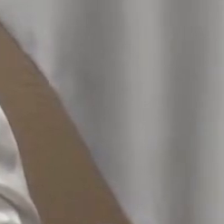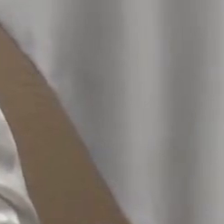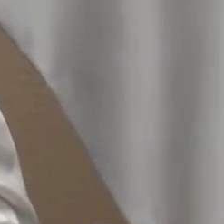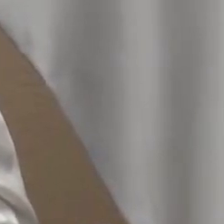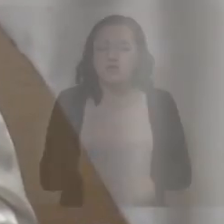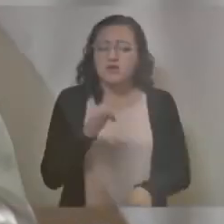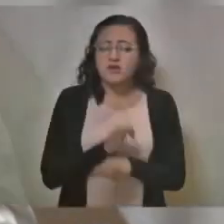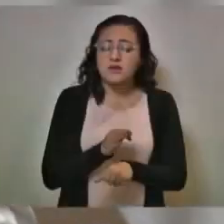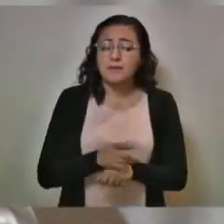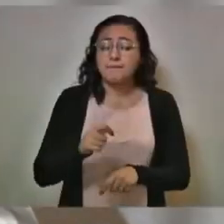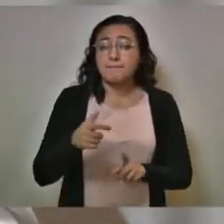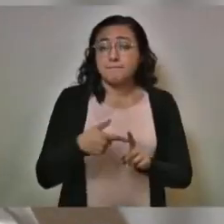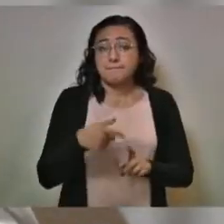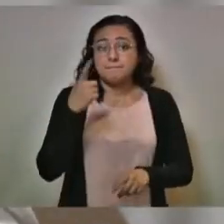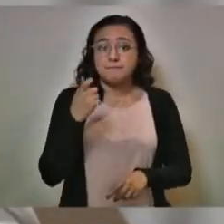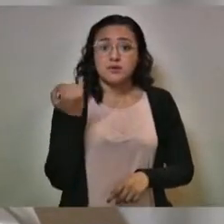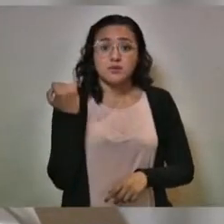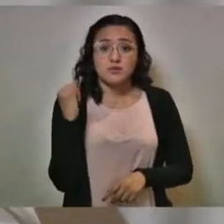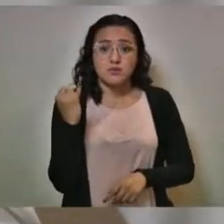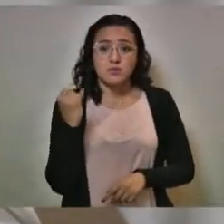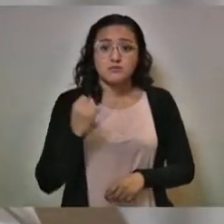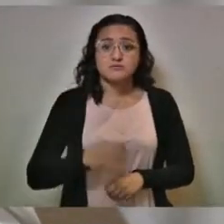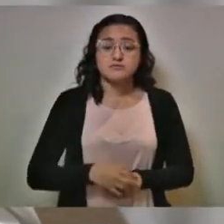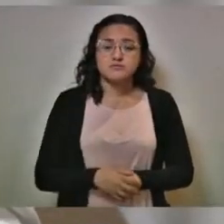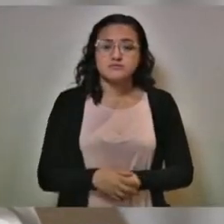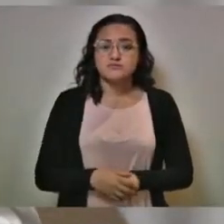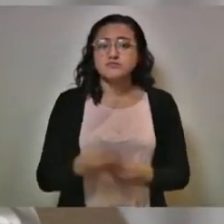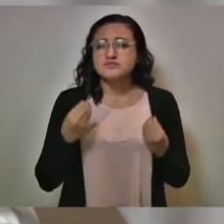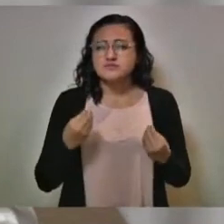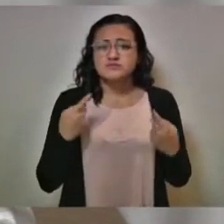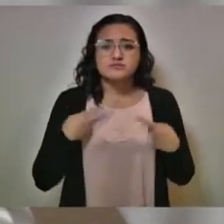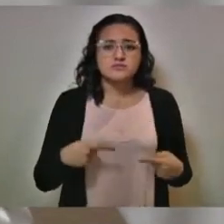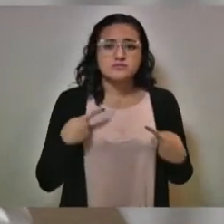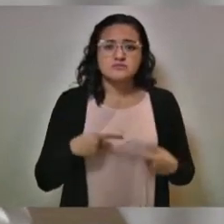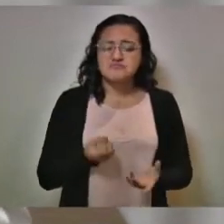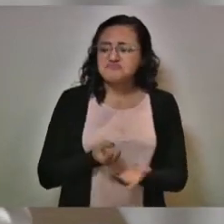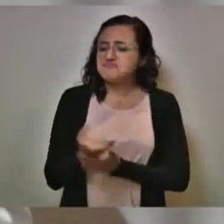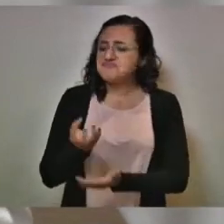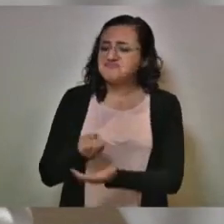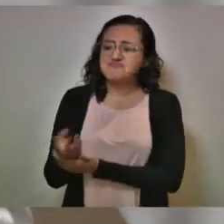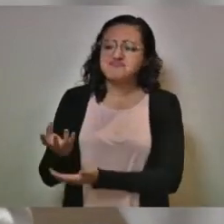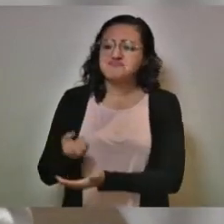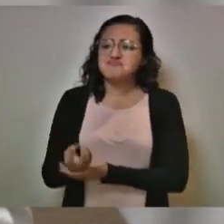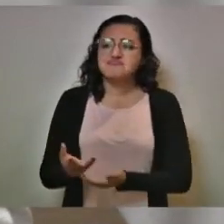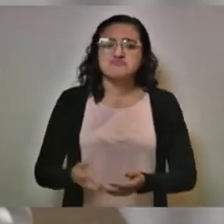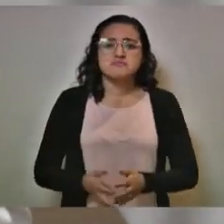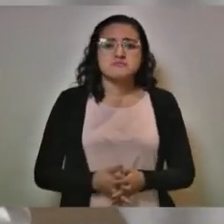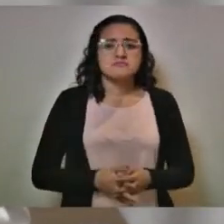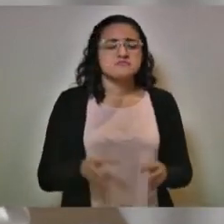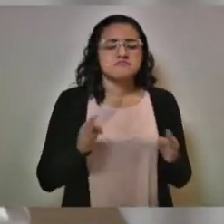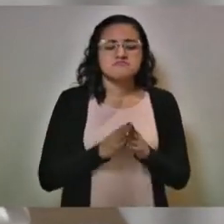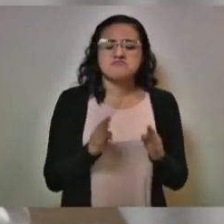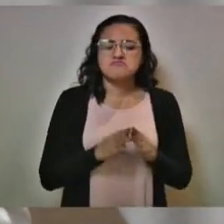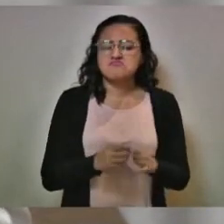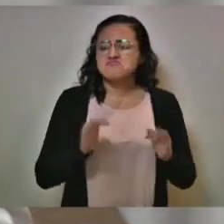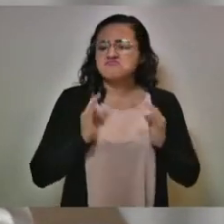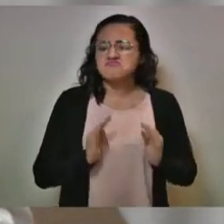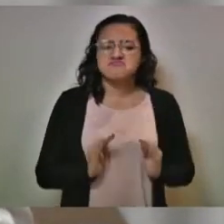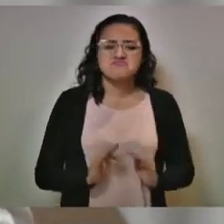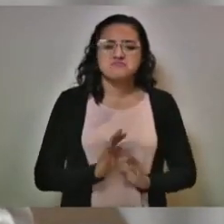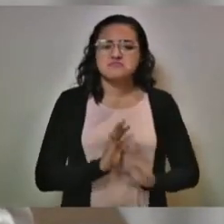Hoy es primero de junio. Hoy mucha gente ya salió de sus casas